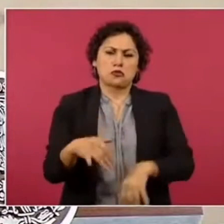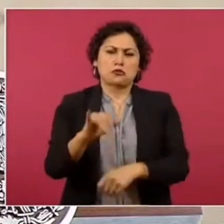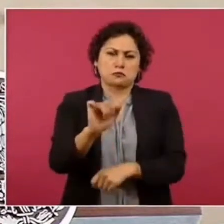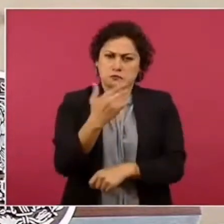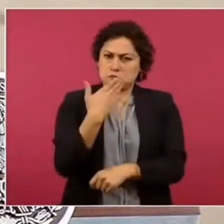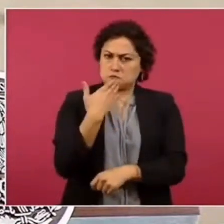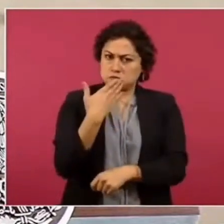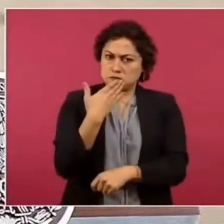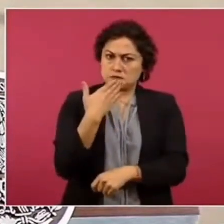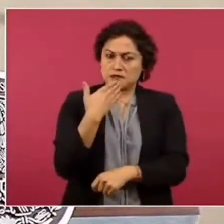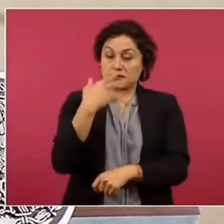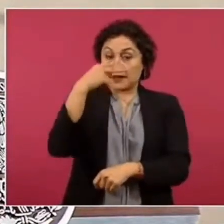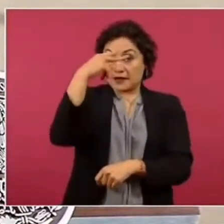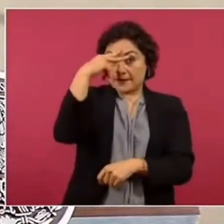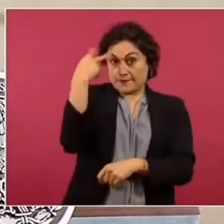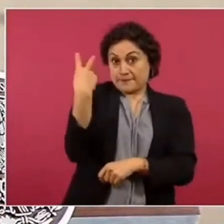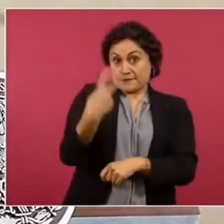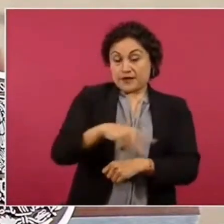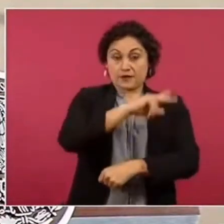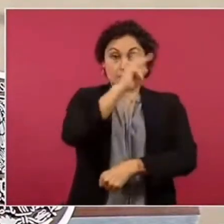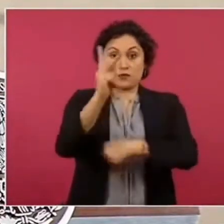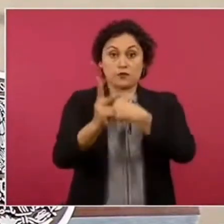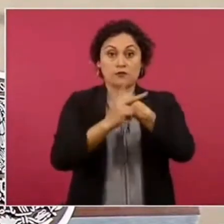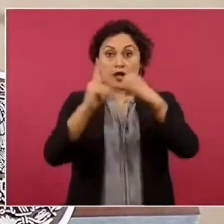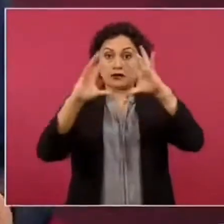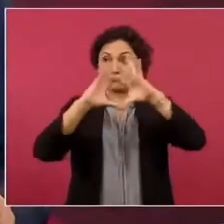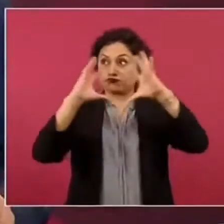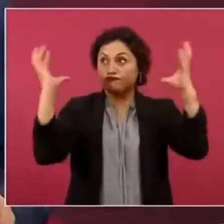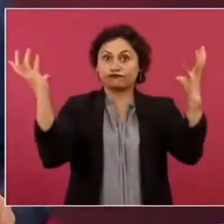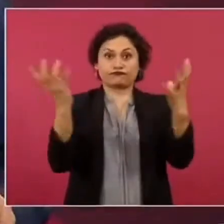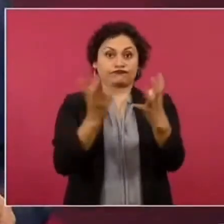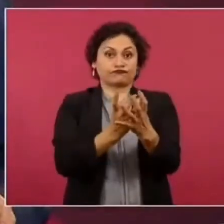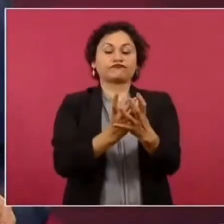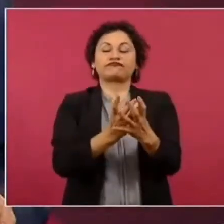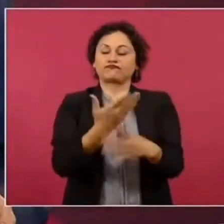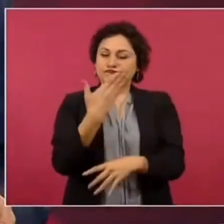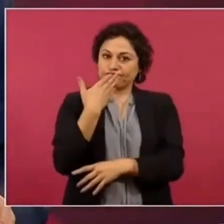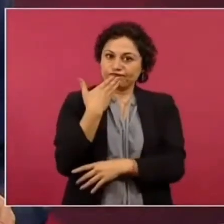con más ventajas para la inversión foránea.